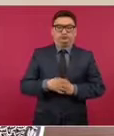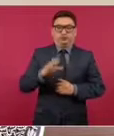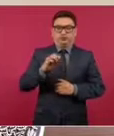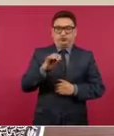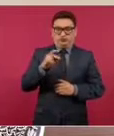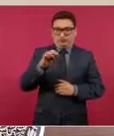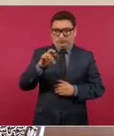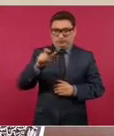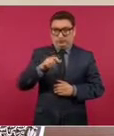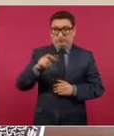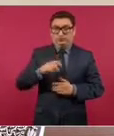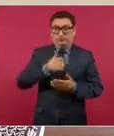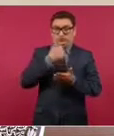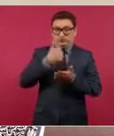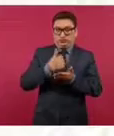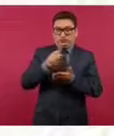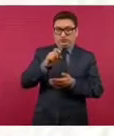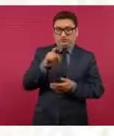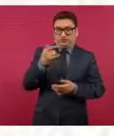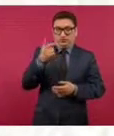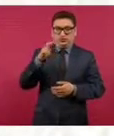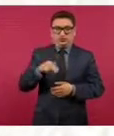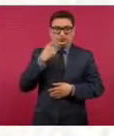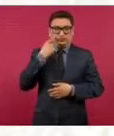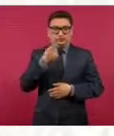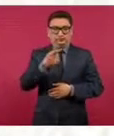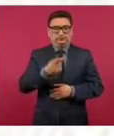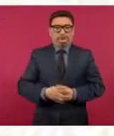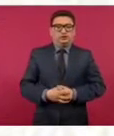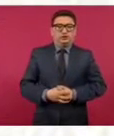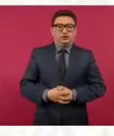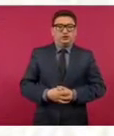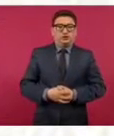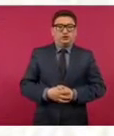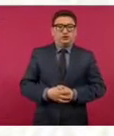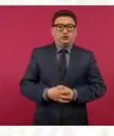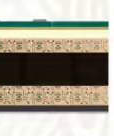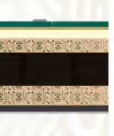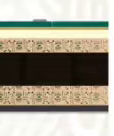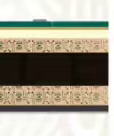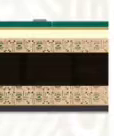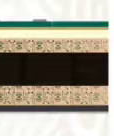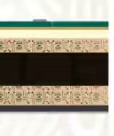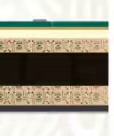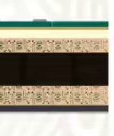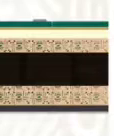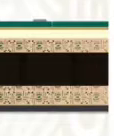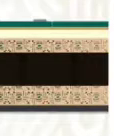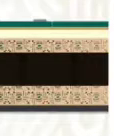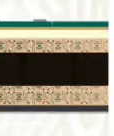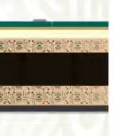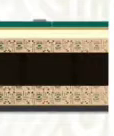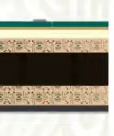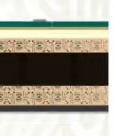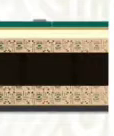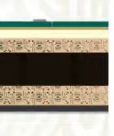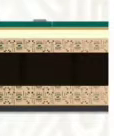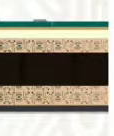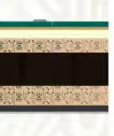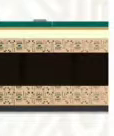en Ciudad Sagún, Hidalgo avanza la fabricación de los 42 trenes y sus 219 vagones.